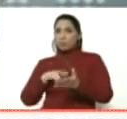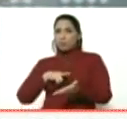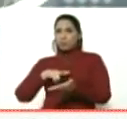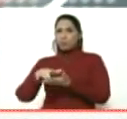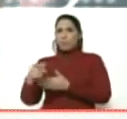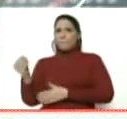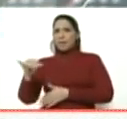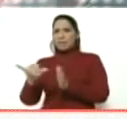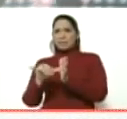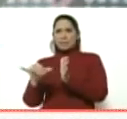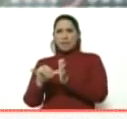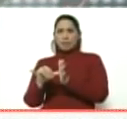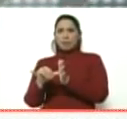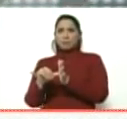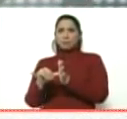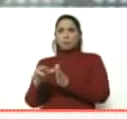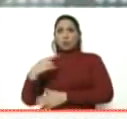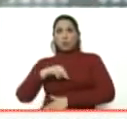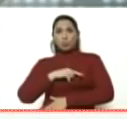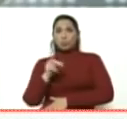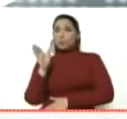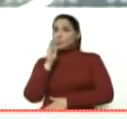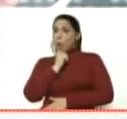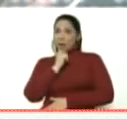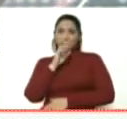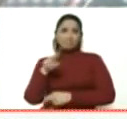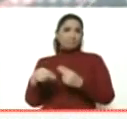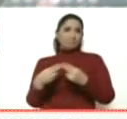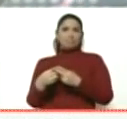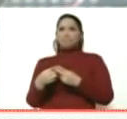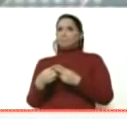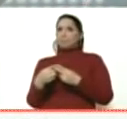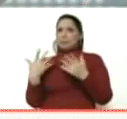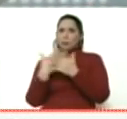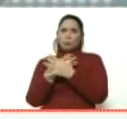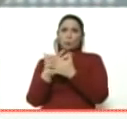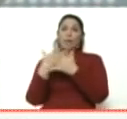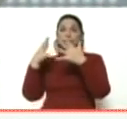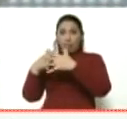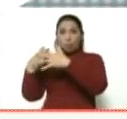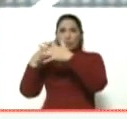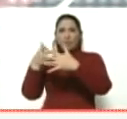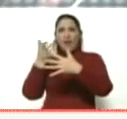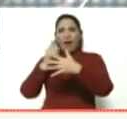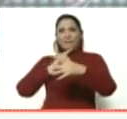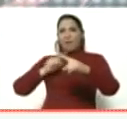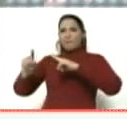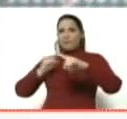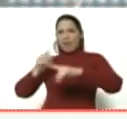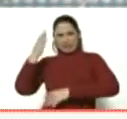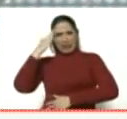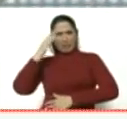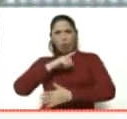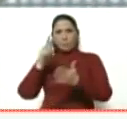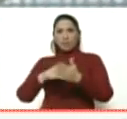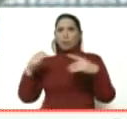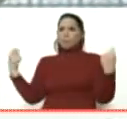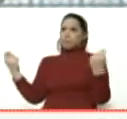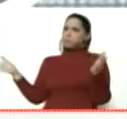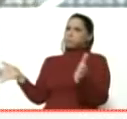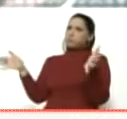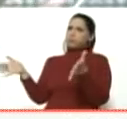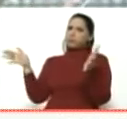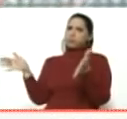cercano. Nosotros no tenemos ningún tipo de duda de que Estados Unidos estaba no solo al tanto, sino promoviendo esta